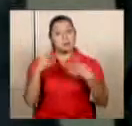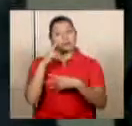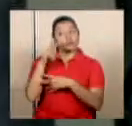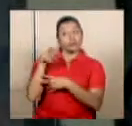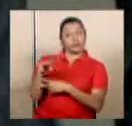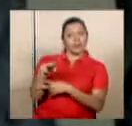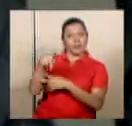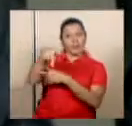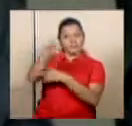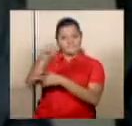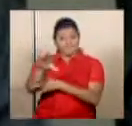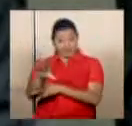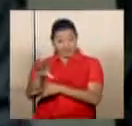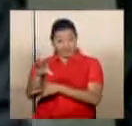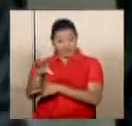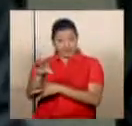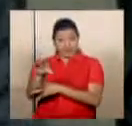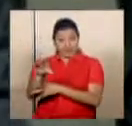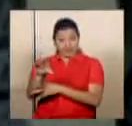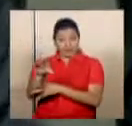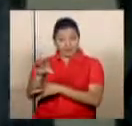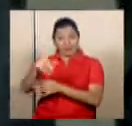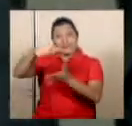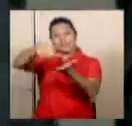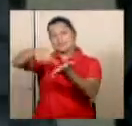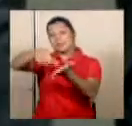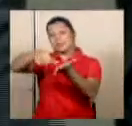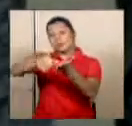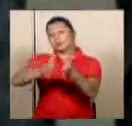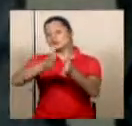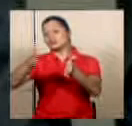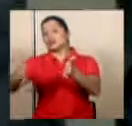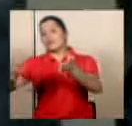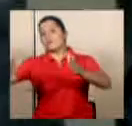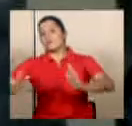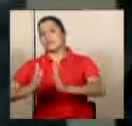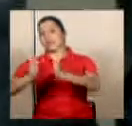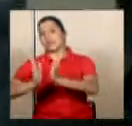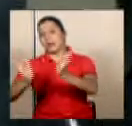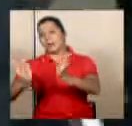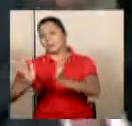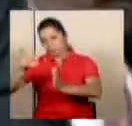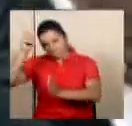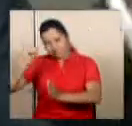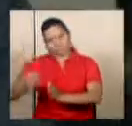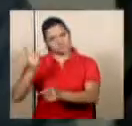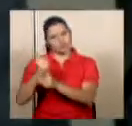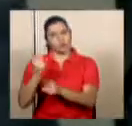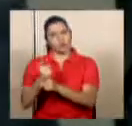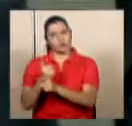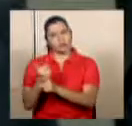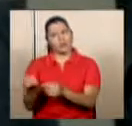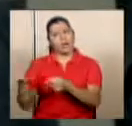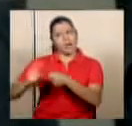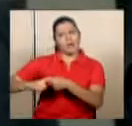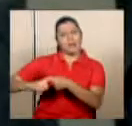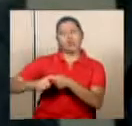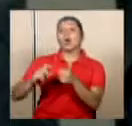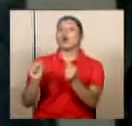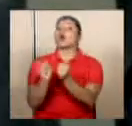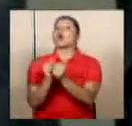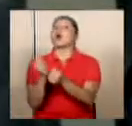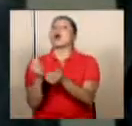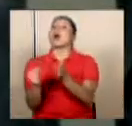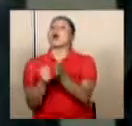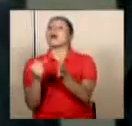PAC en el voto a la par del Frente Amplio, como debe ser entre aliados. Con algunas excepciones que se quedaron de